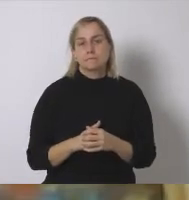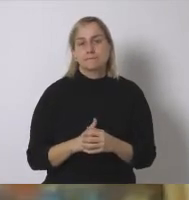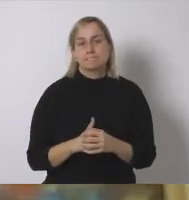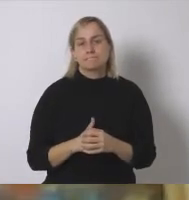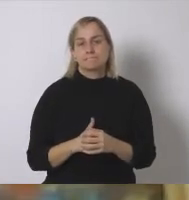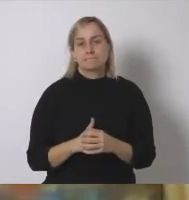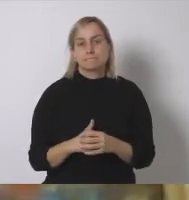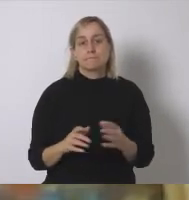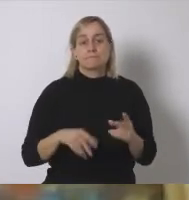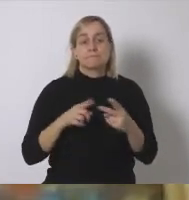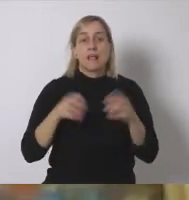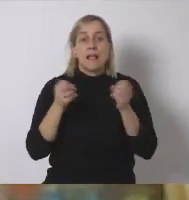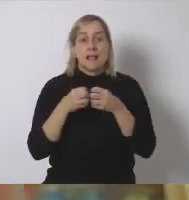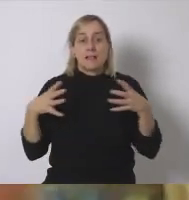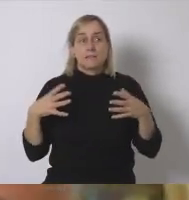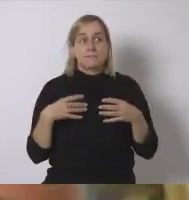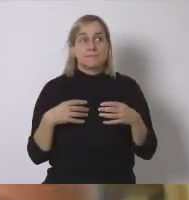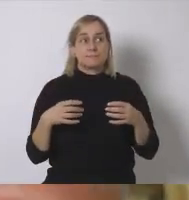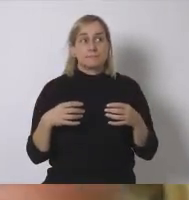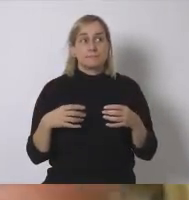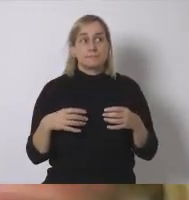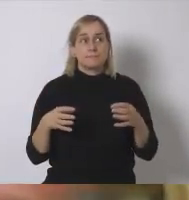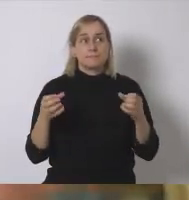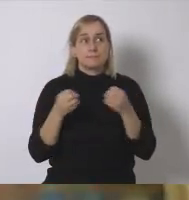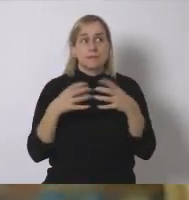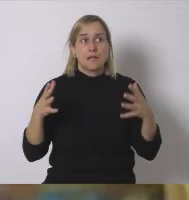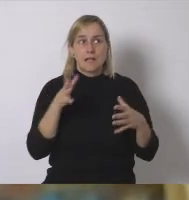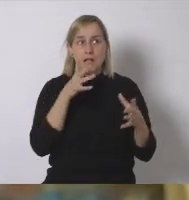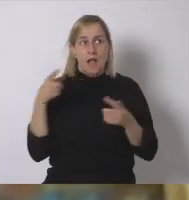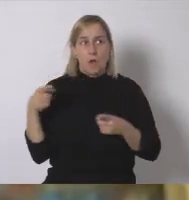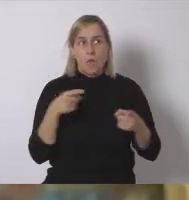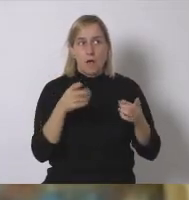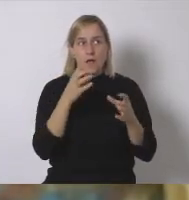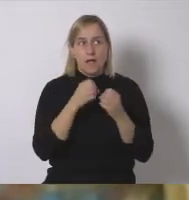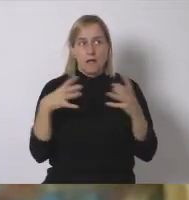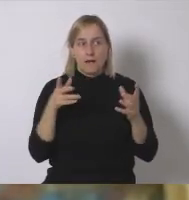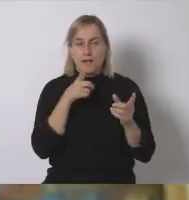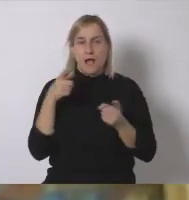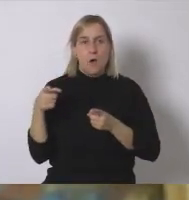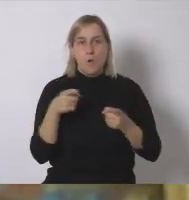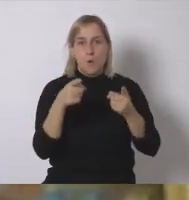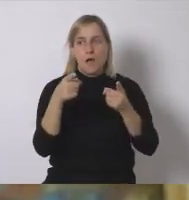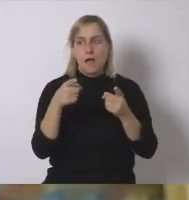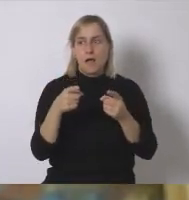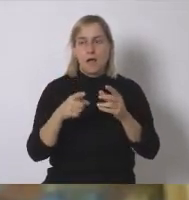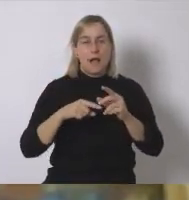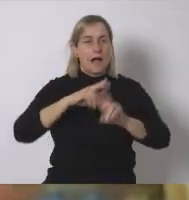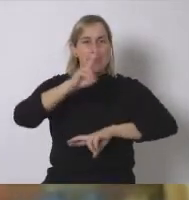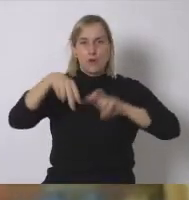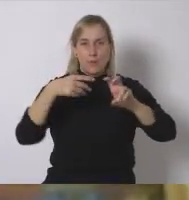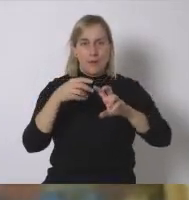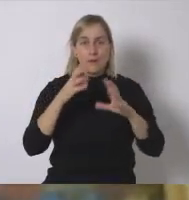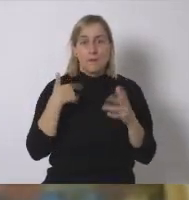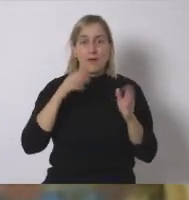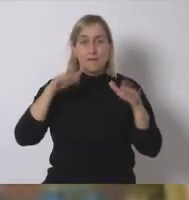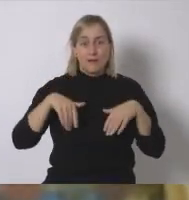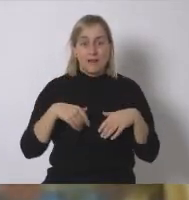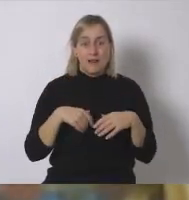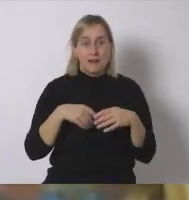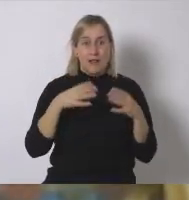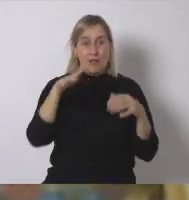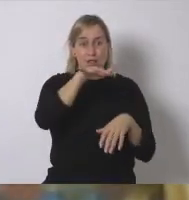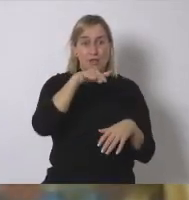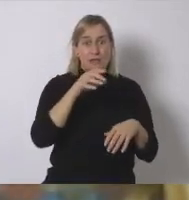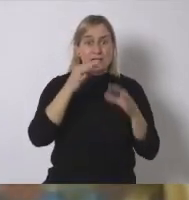la energía hidrául la energía del agua es renovable pero las tres gargantas en China han